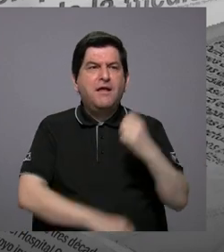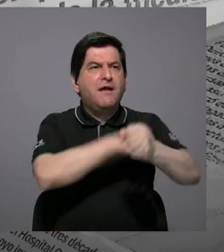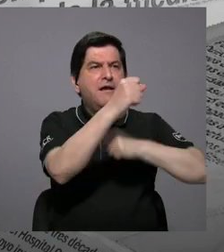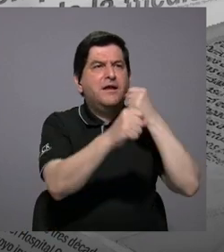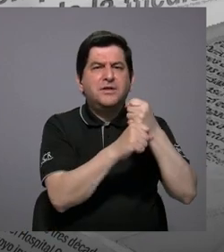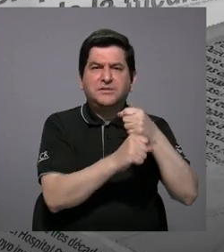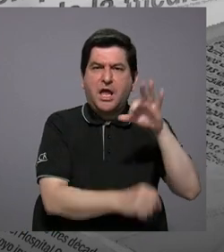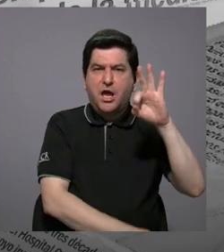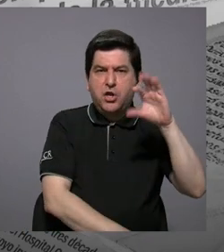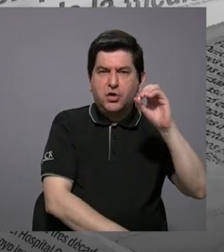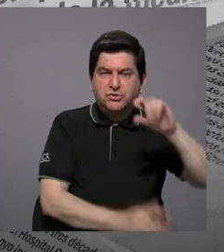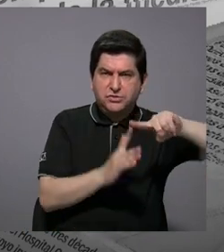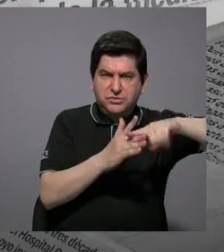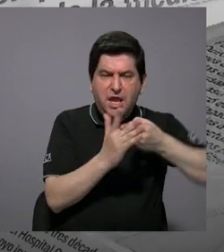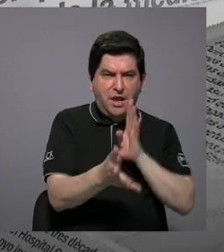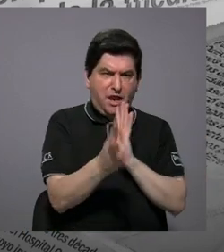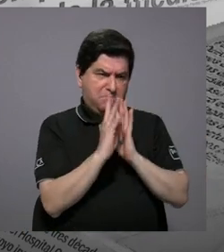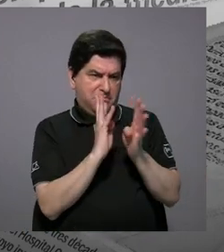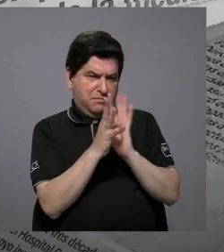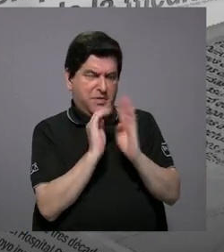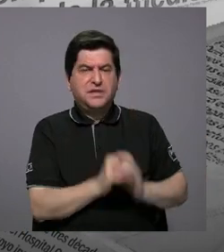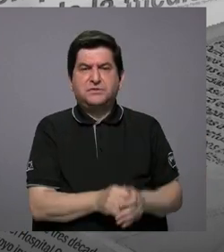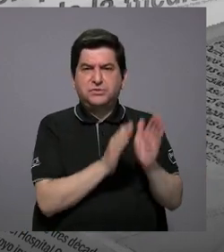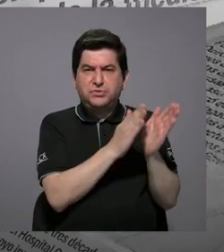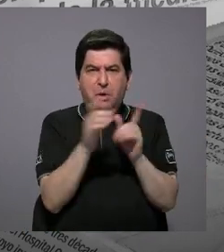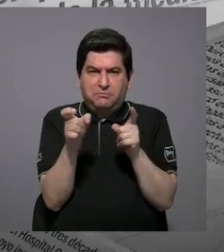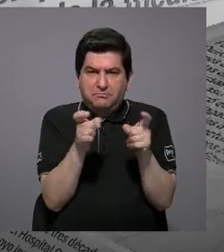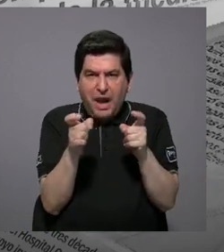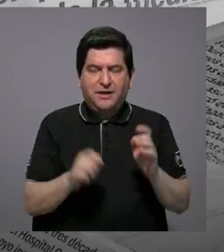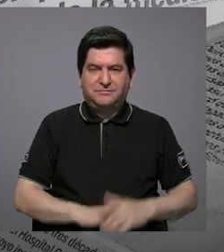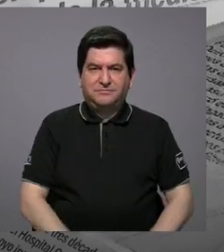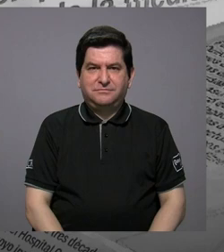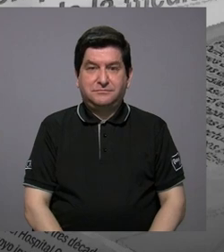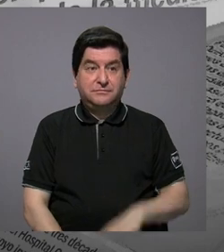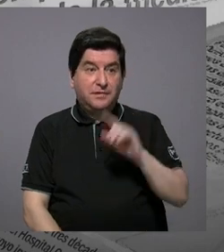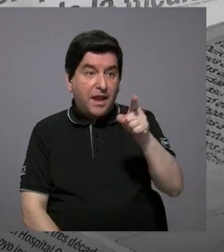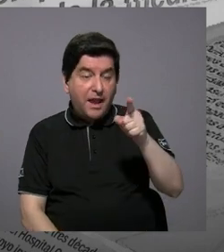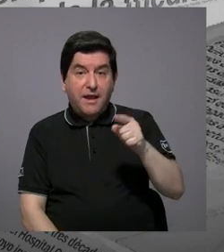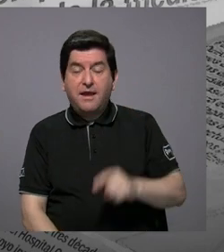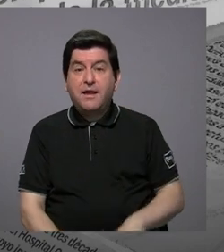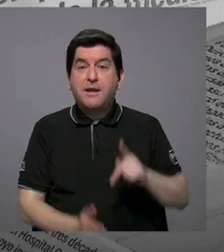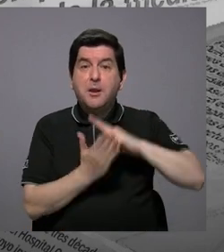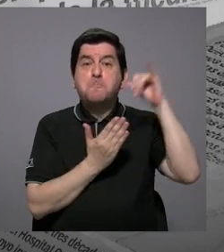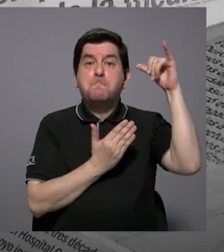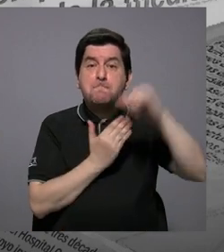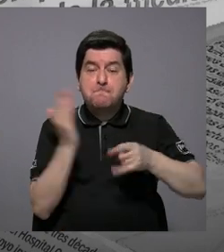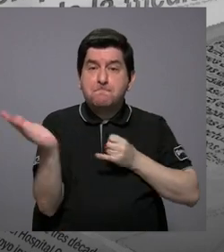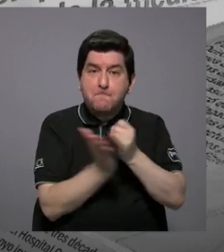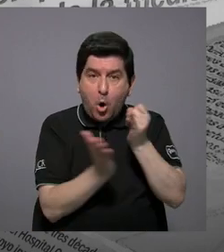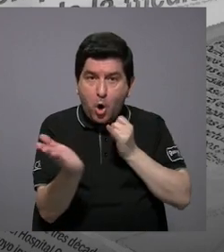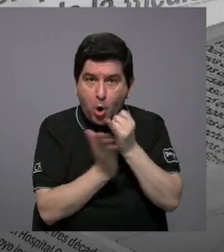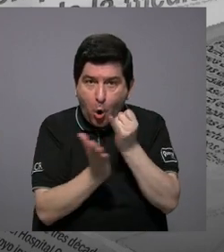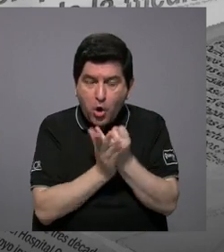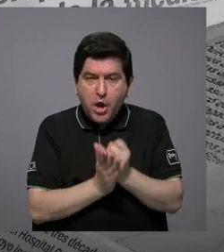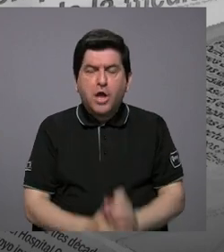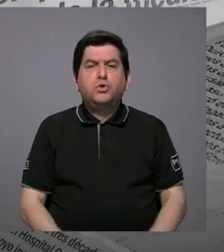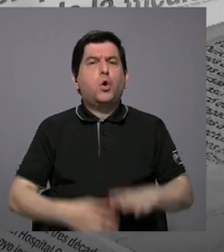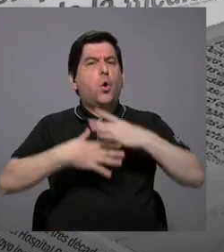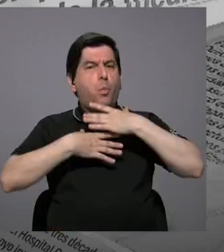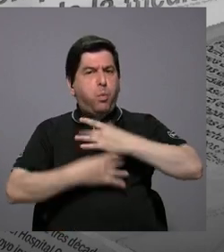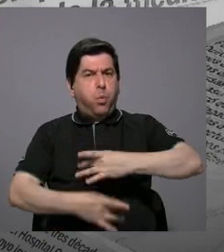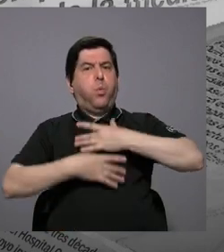empiezo a hablar sobre planes reguladores, tenían un proyecto de investigación bastante